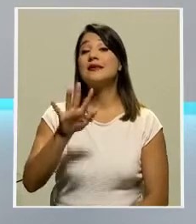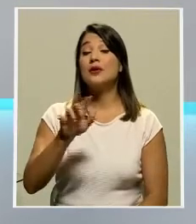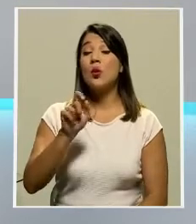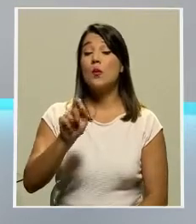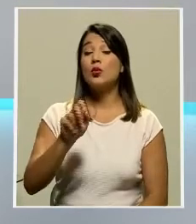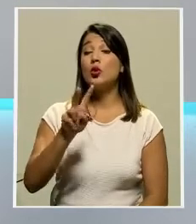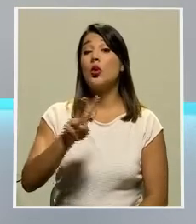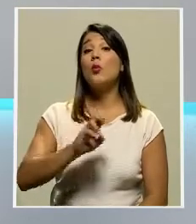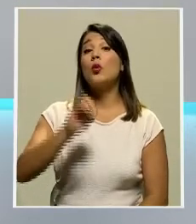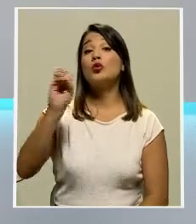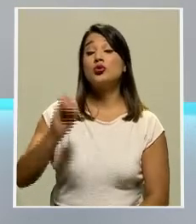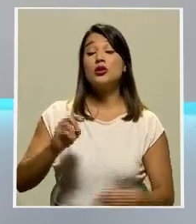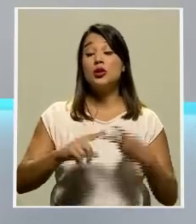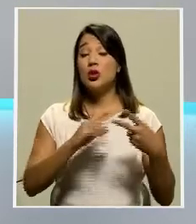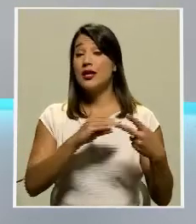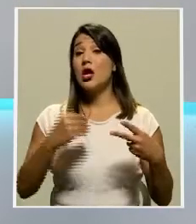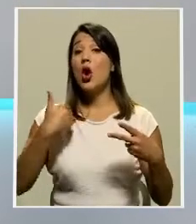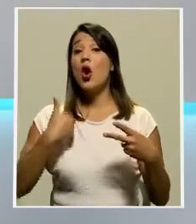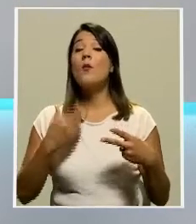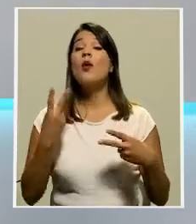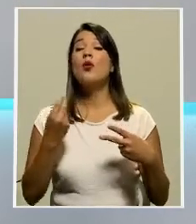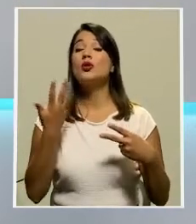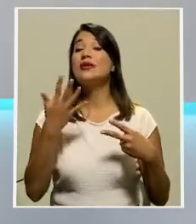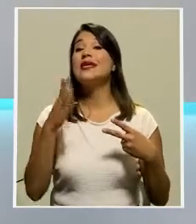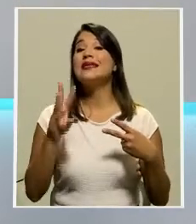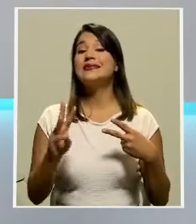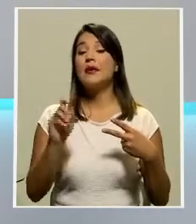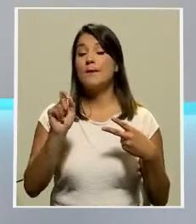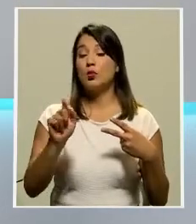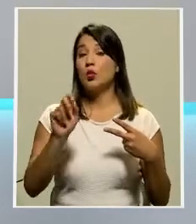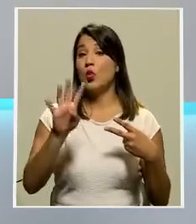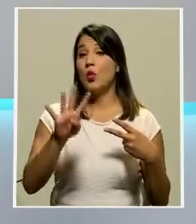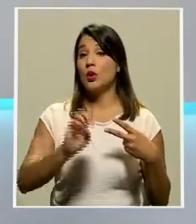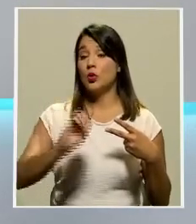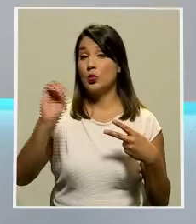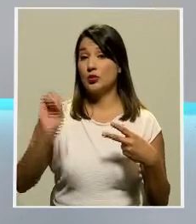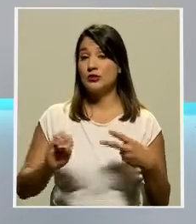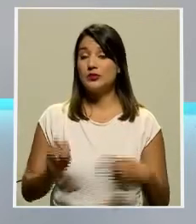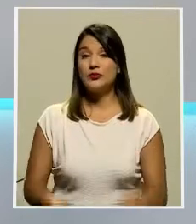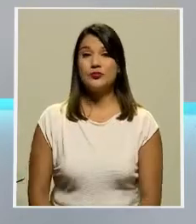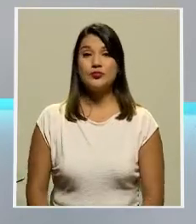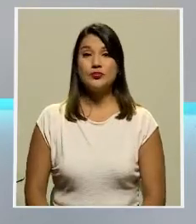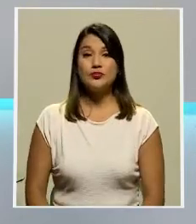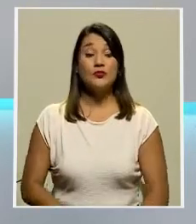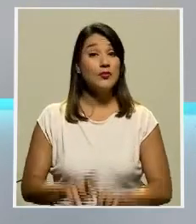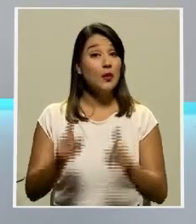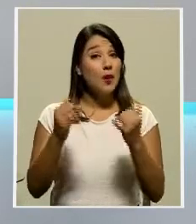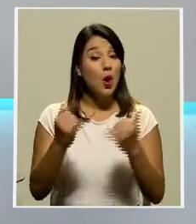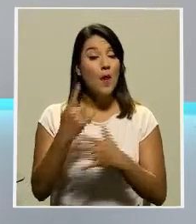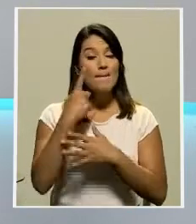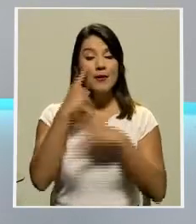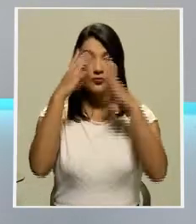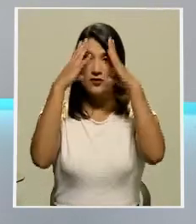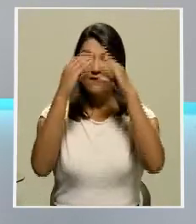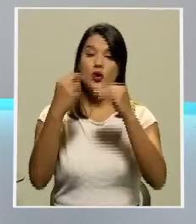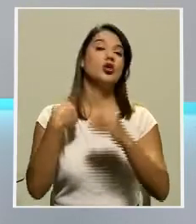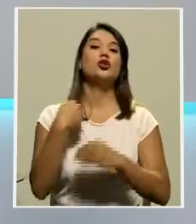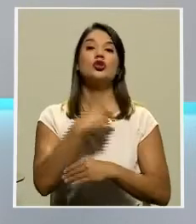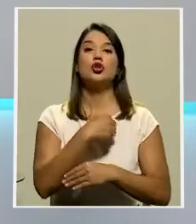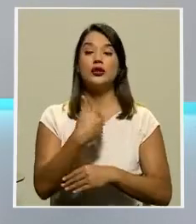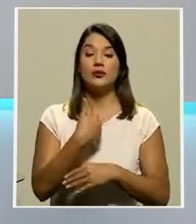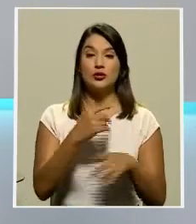mientras que el de los hombres es de 16,4%. Pero veamos la información que hemos preparado.